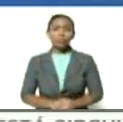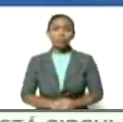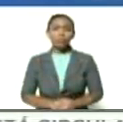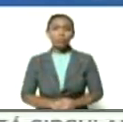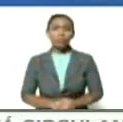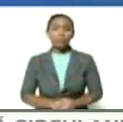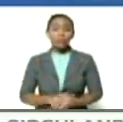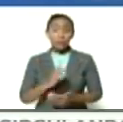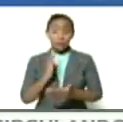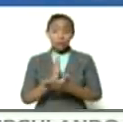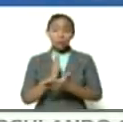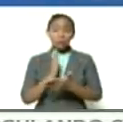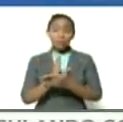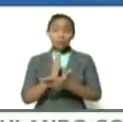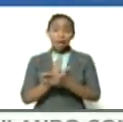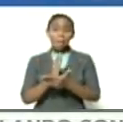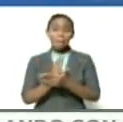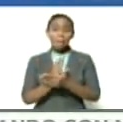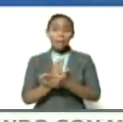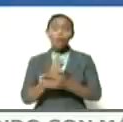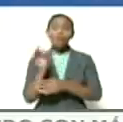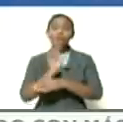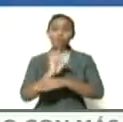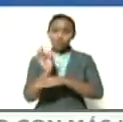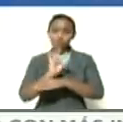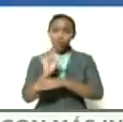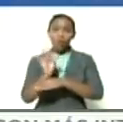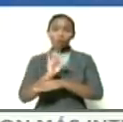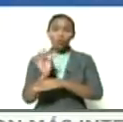siempre funcionó